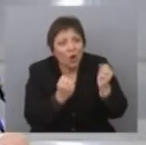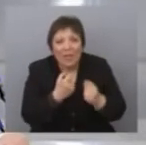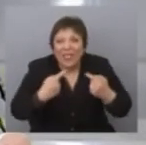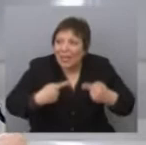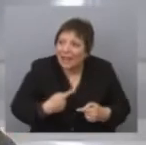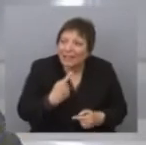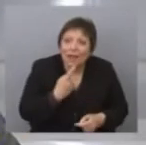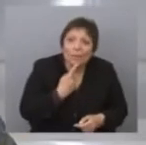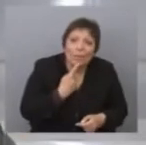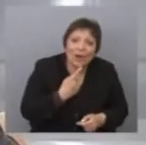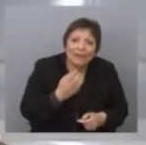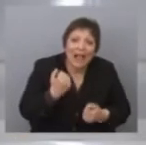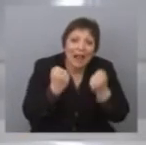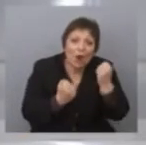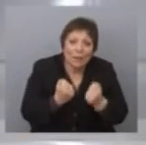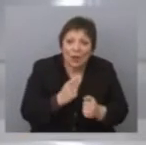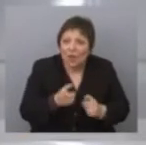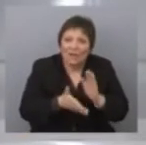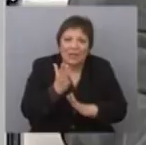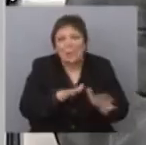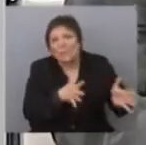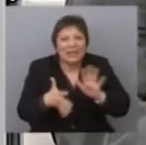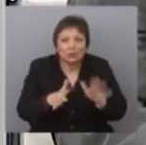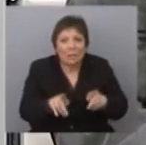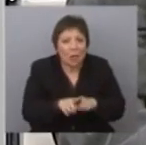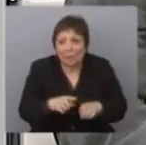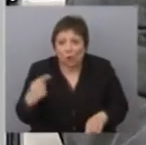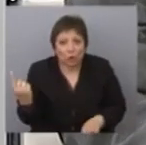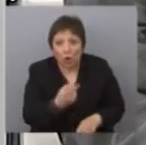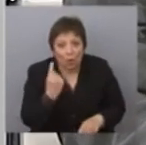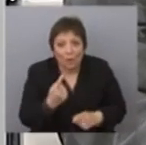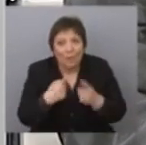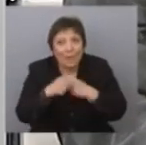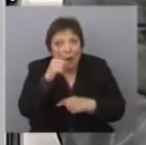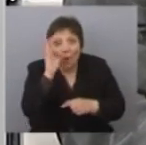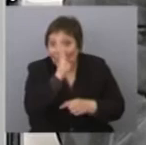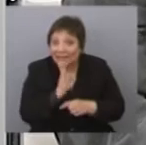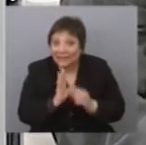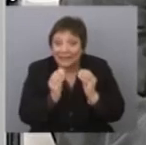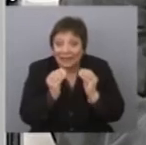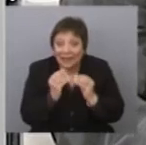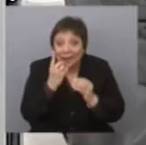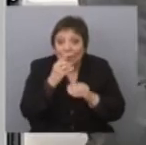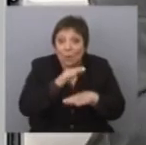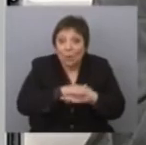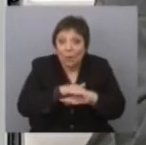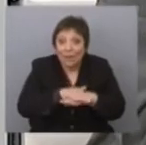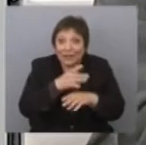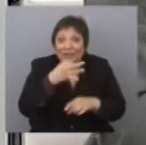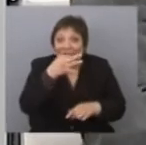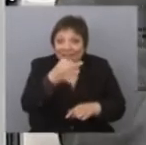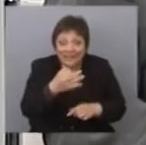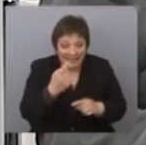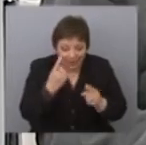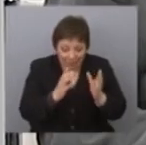debates de política económica porque todo el mundo decía que iba a ser más o menos lo mismo. Entonces, lo que ha pasado en Brasil es que lo que en un momento sostuvo la